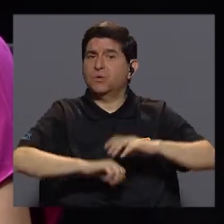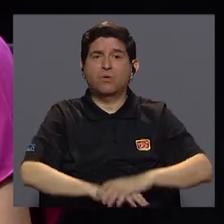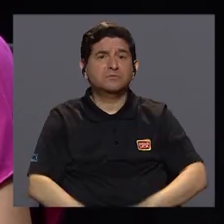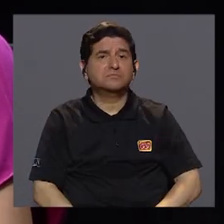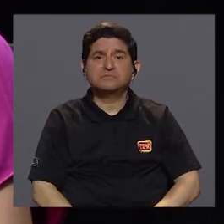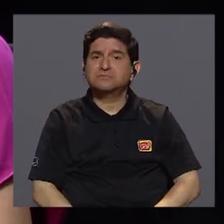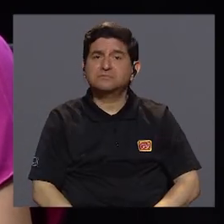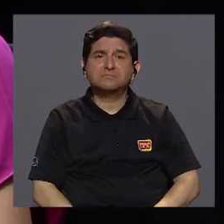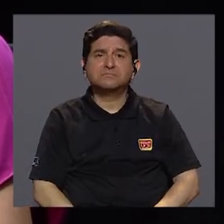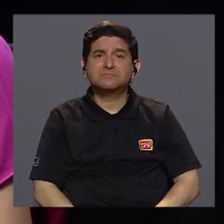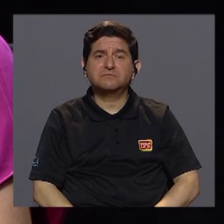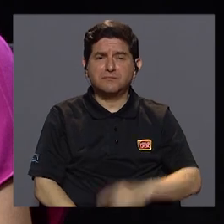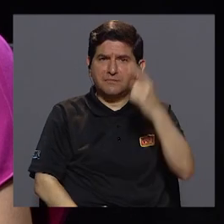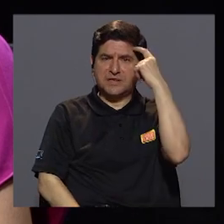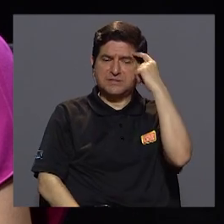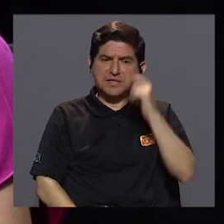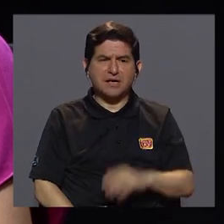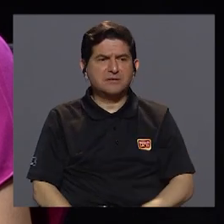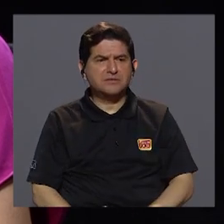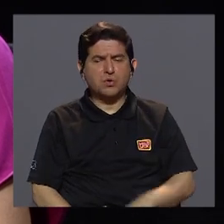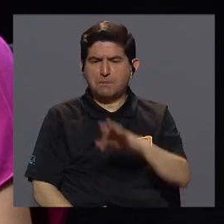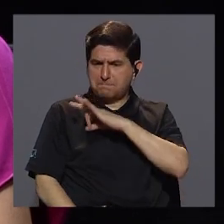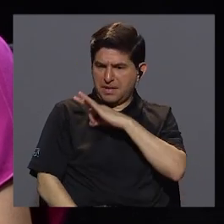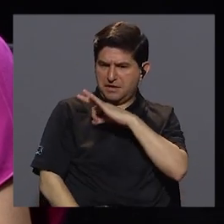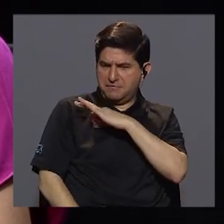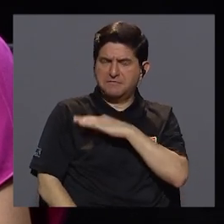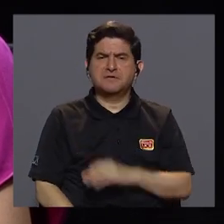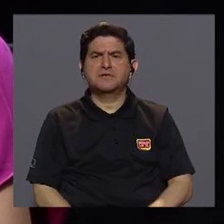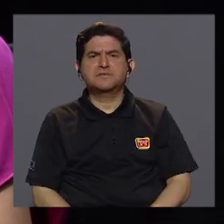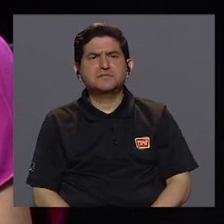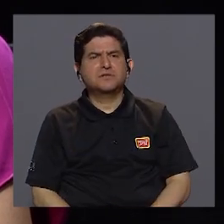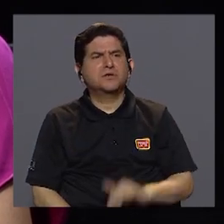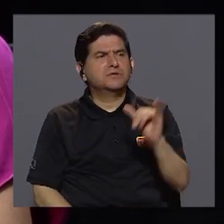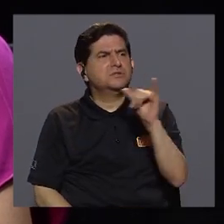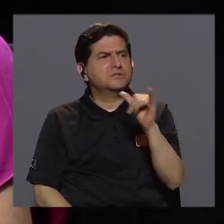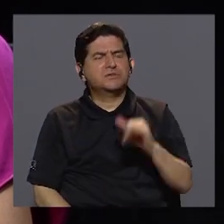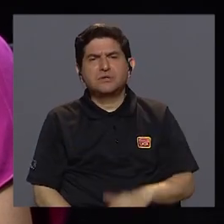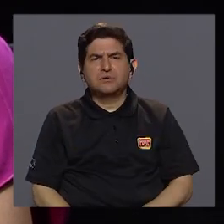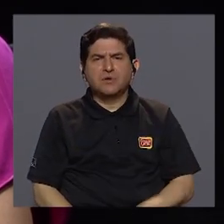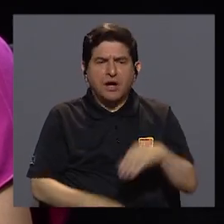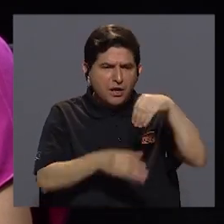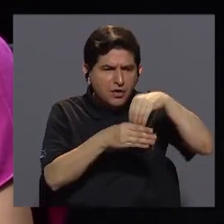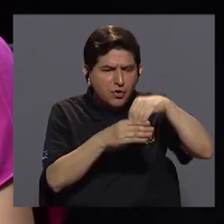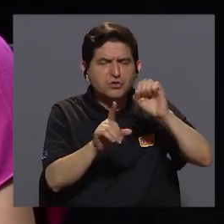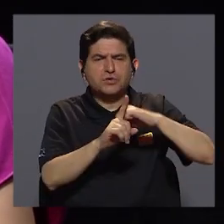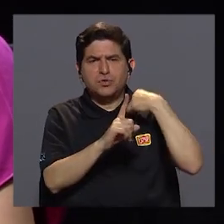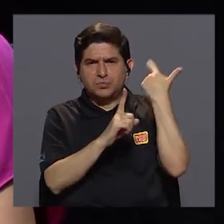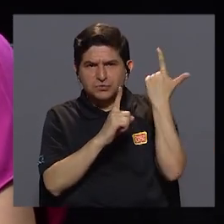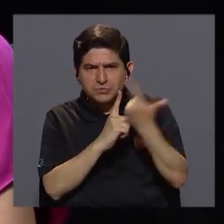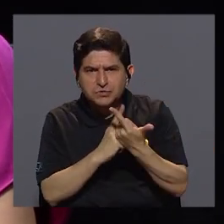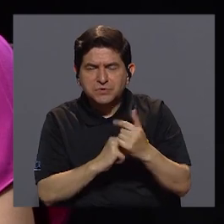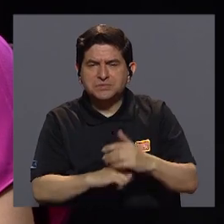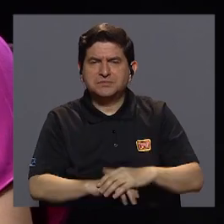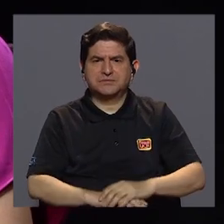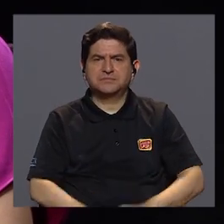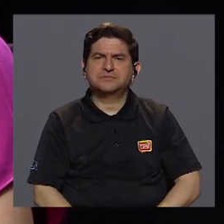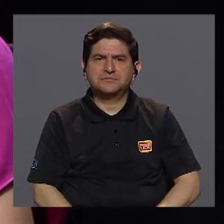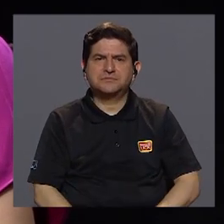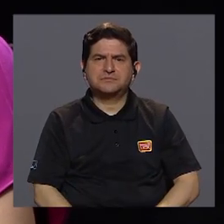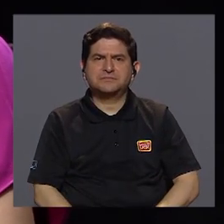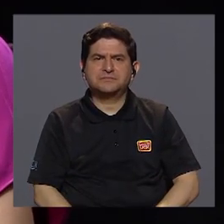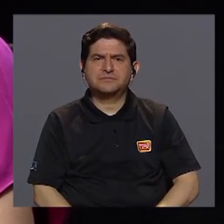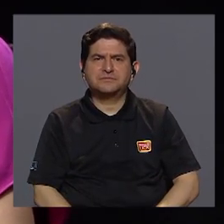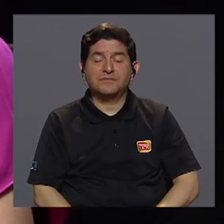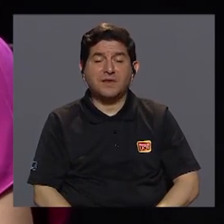los parámetros, los beneficios, las contribuciones sociales, la